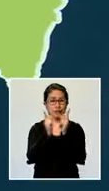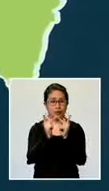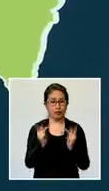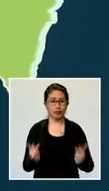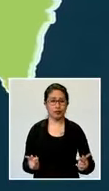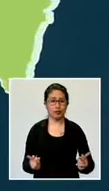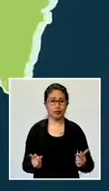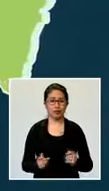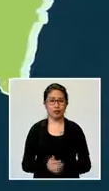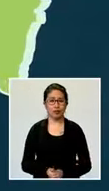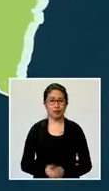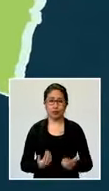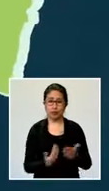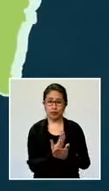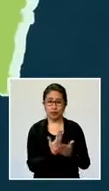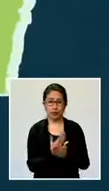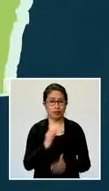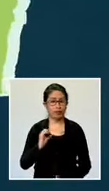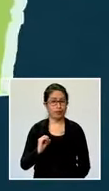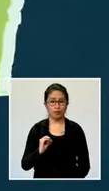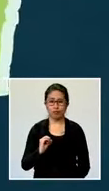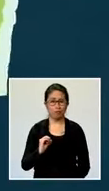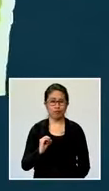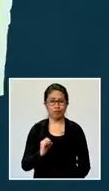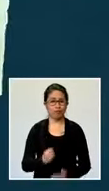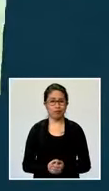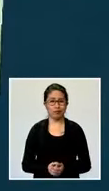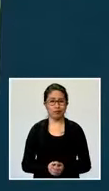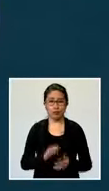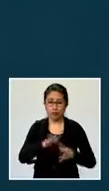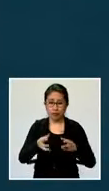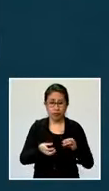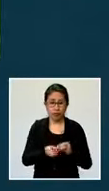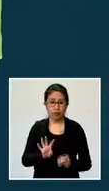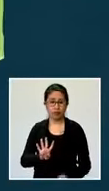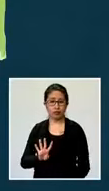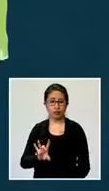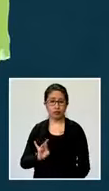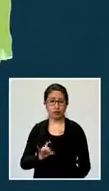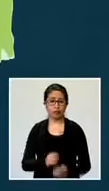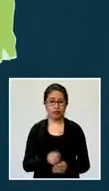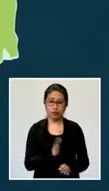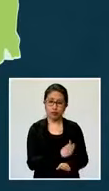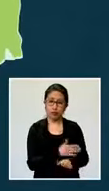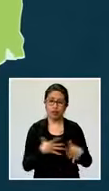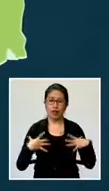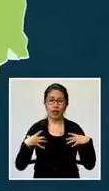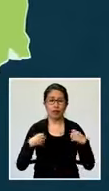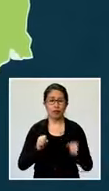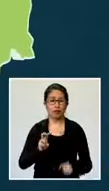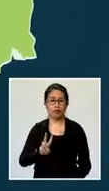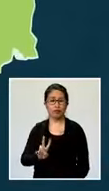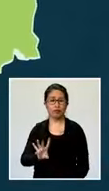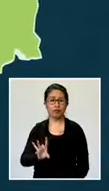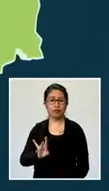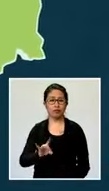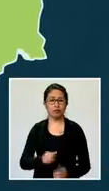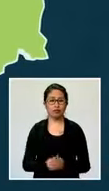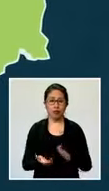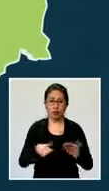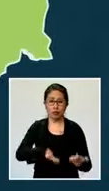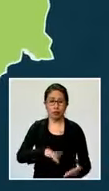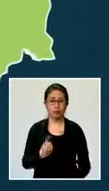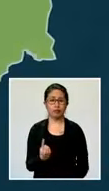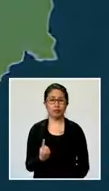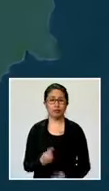Departamento de Potosí, sin contagios nuevos, personas contagiadas, 48, pacientes recuperados, 28, decesos,